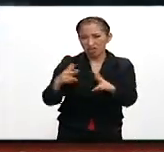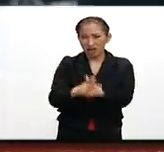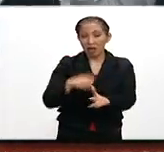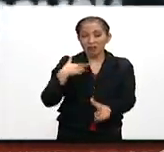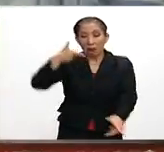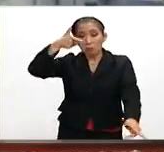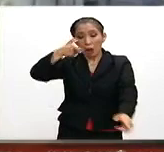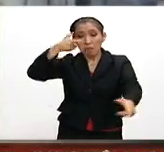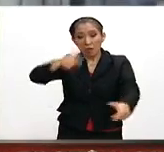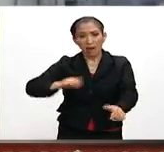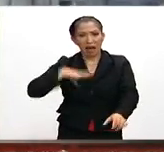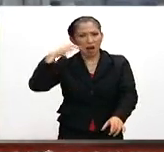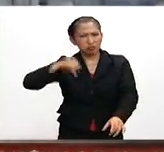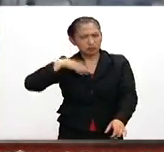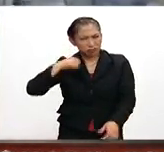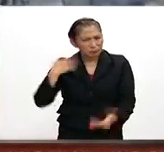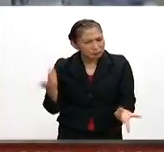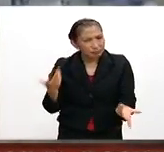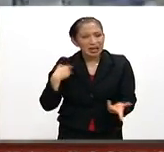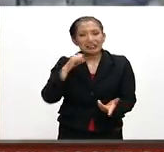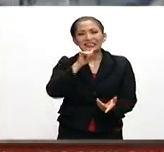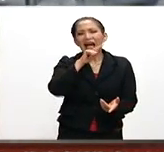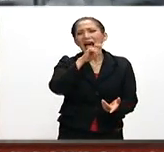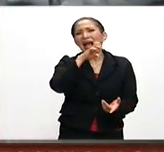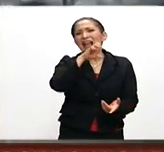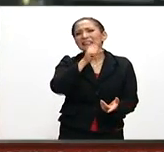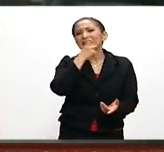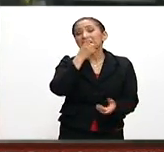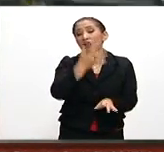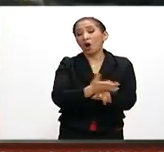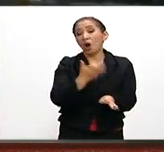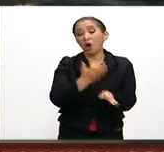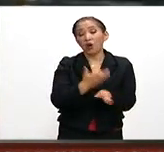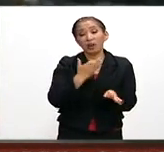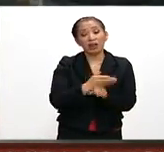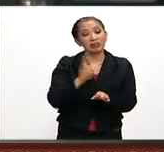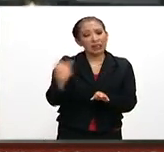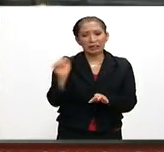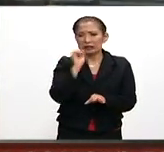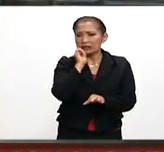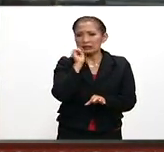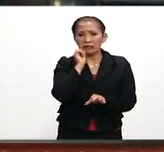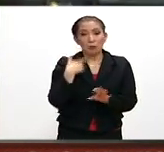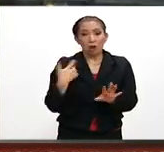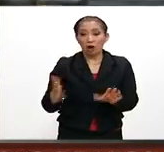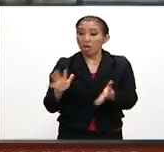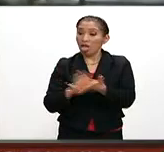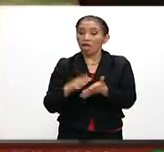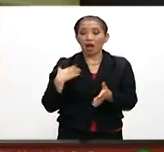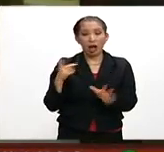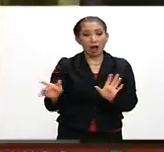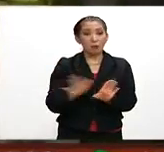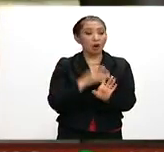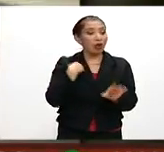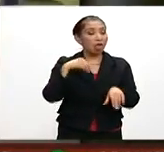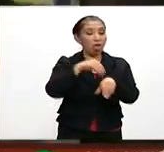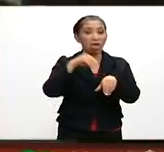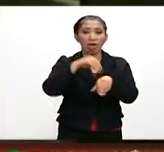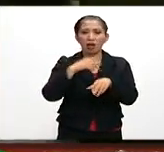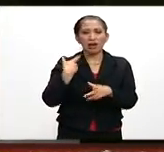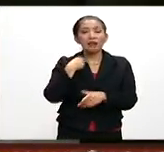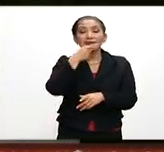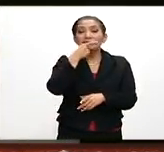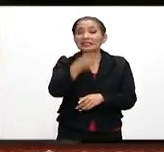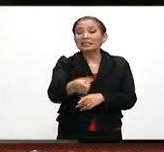hubo ejecuciones arbitrarias. Sales Heredia aseguró que hasta el momento no se puede consignar por ejecuciones extrajudiciales. Sin